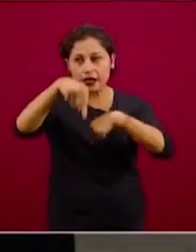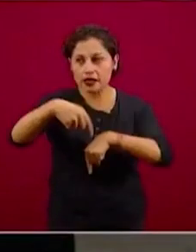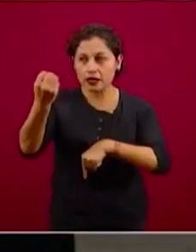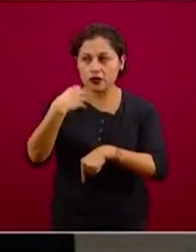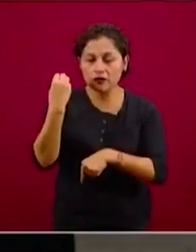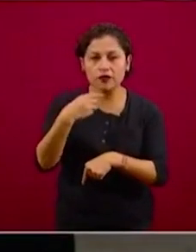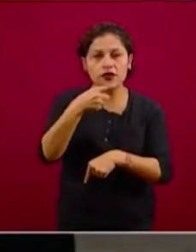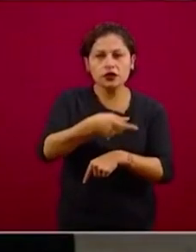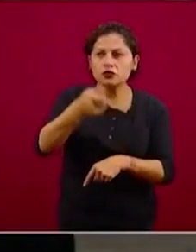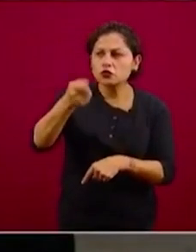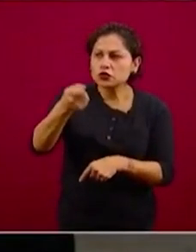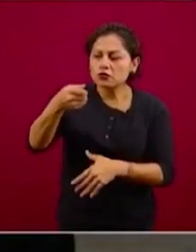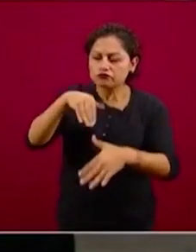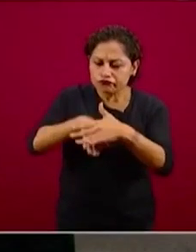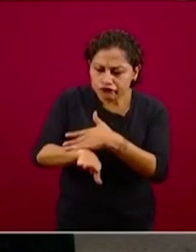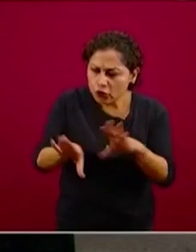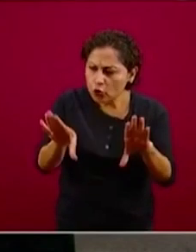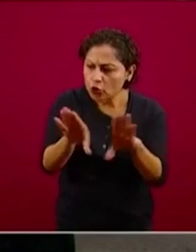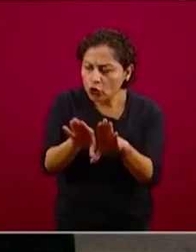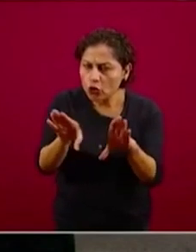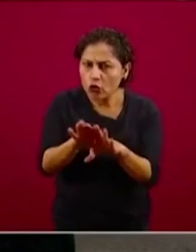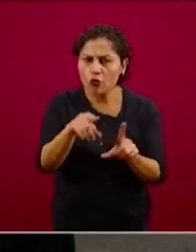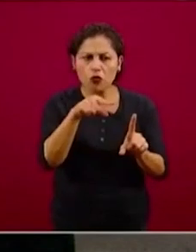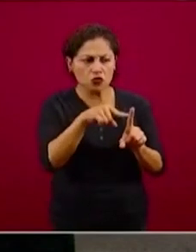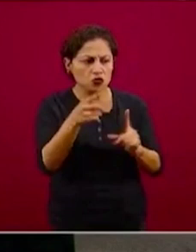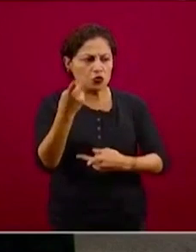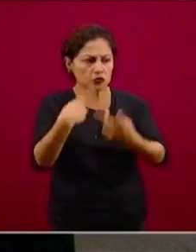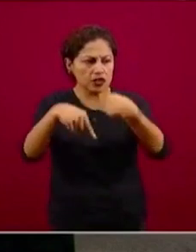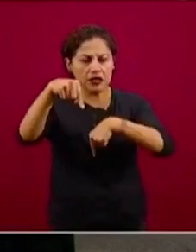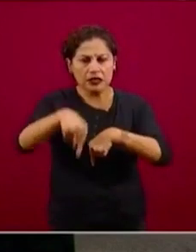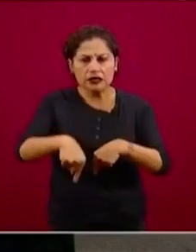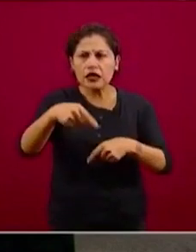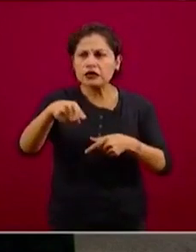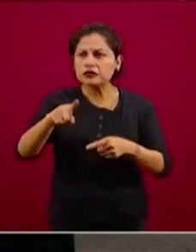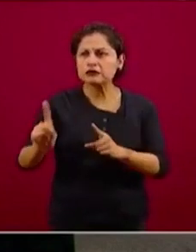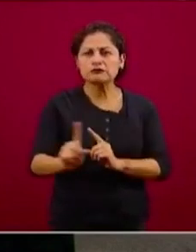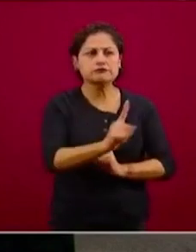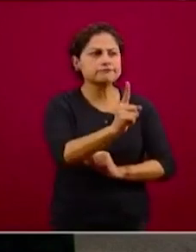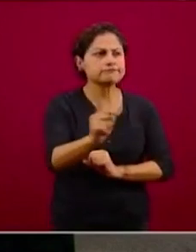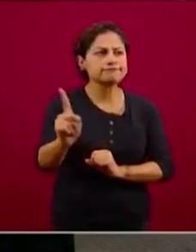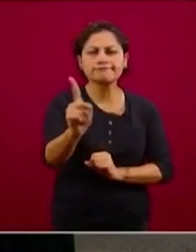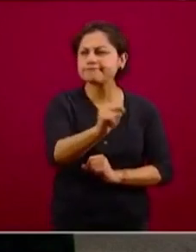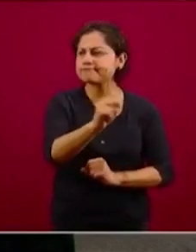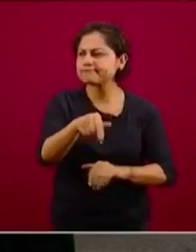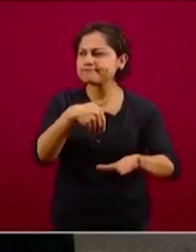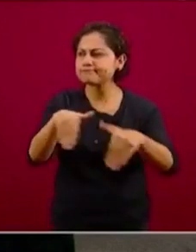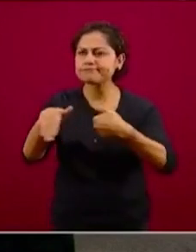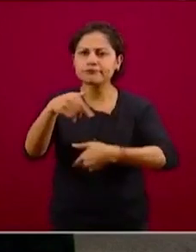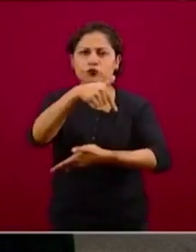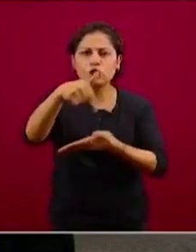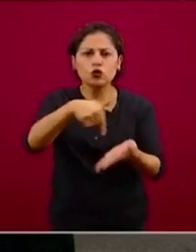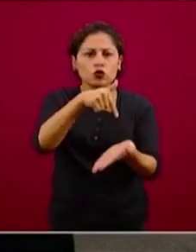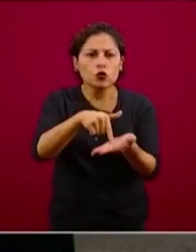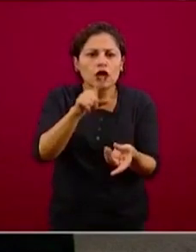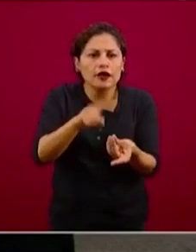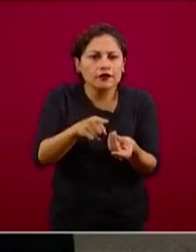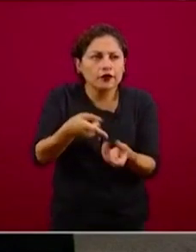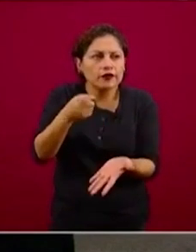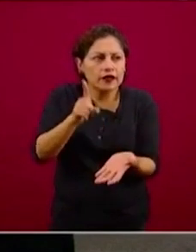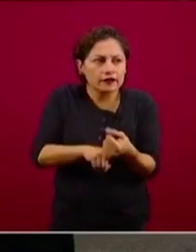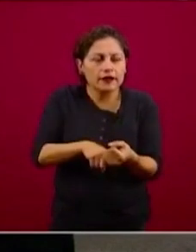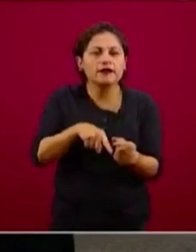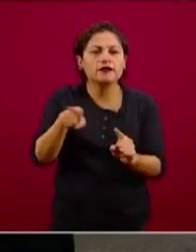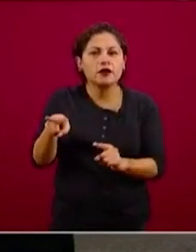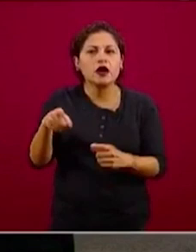no saludó, cuál fue su papel aquí, si se movilizó por el salón o no, y entonces se fue identificando quién pudo haber